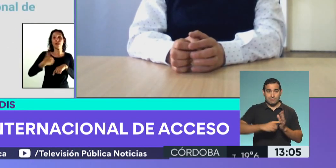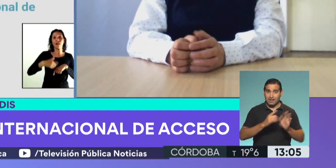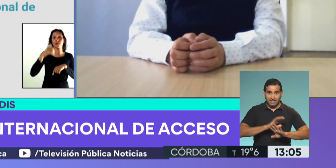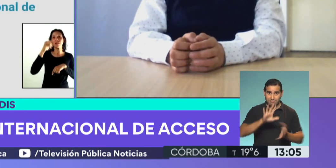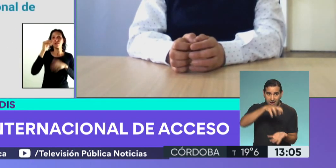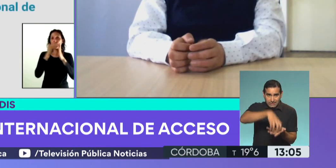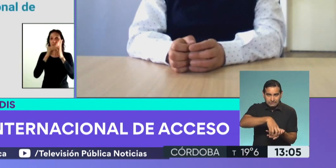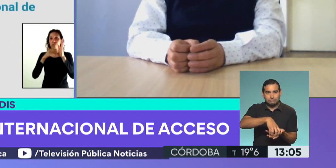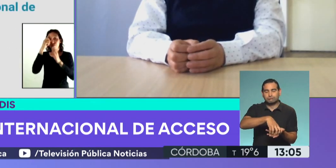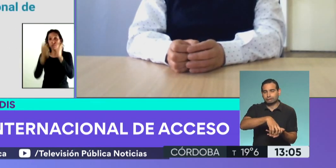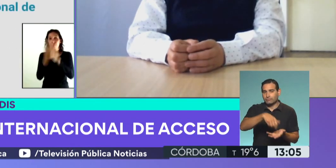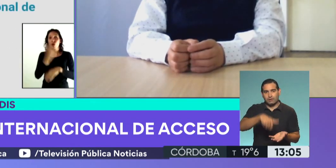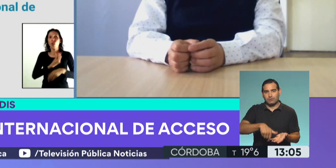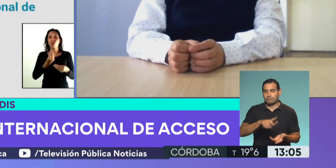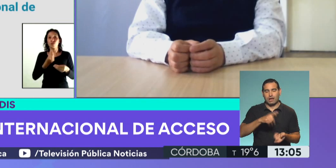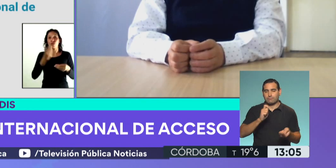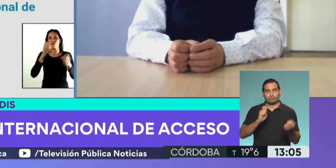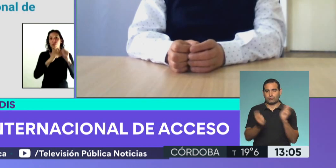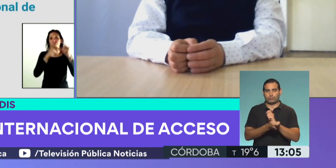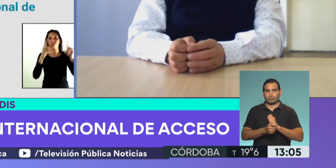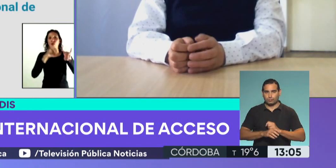Lo que hicimos fue hacer un cambio.